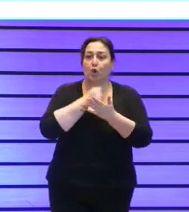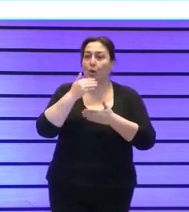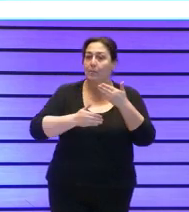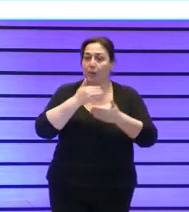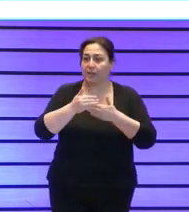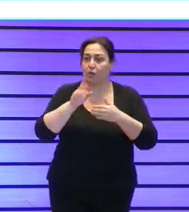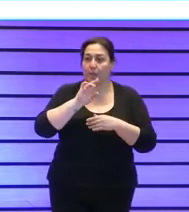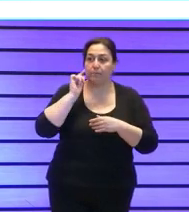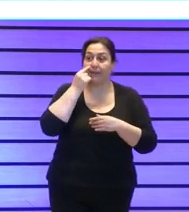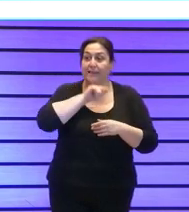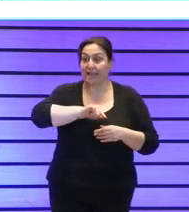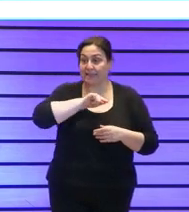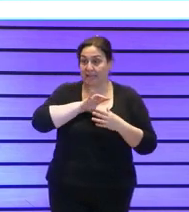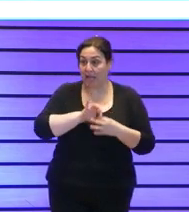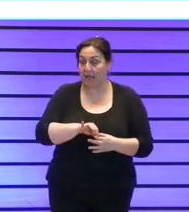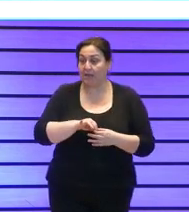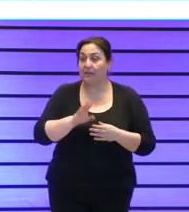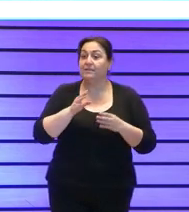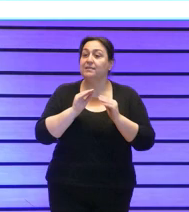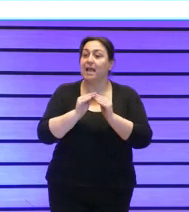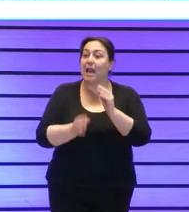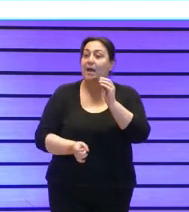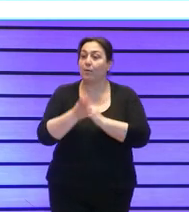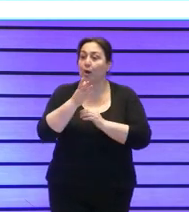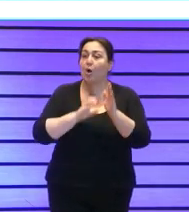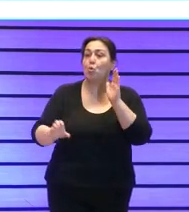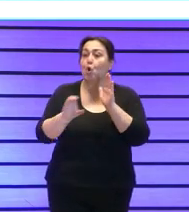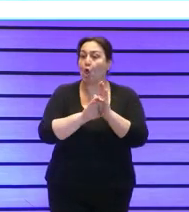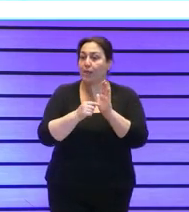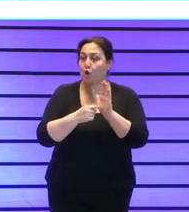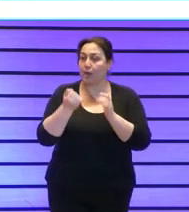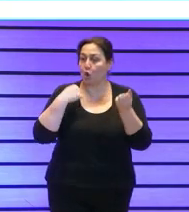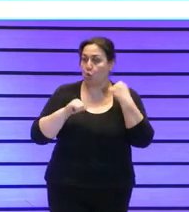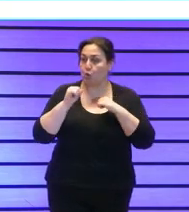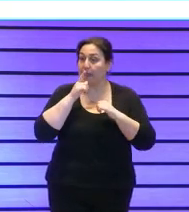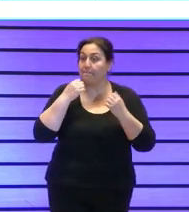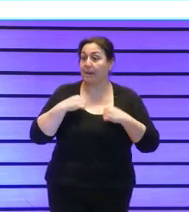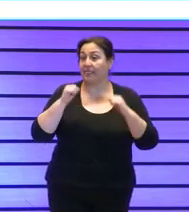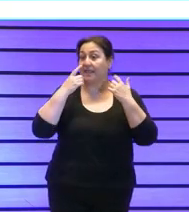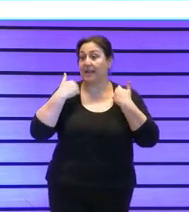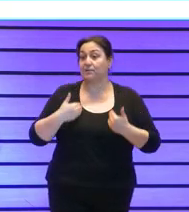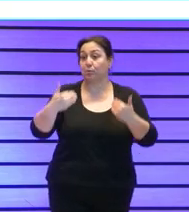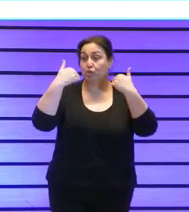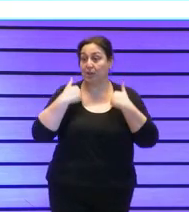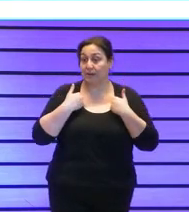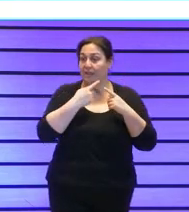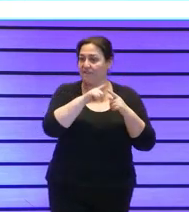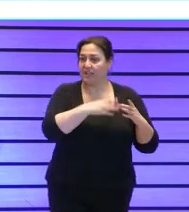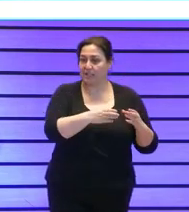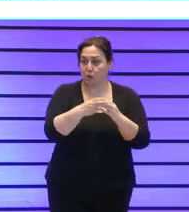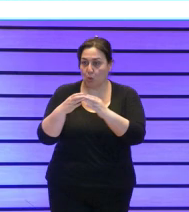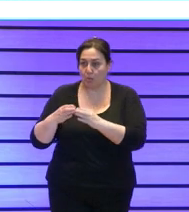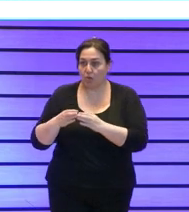de gestión de la ética se elabora un código de conducta y prácticas responsables de los diferentes grupos de interés